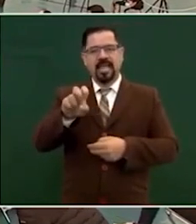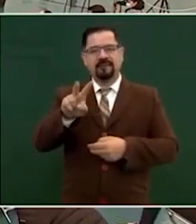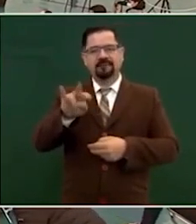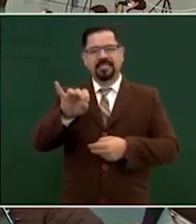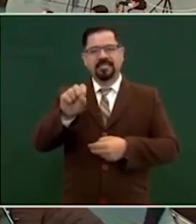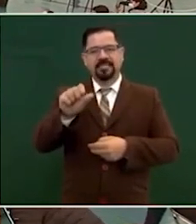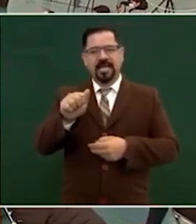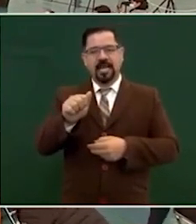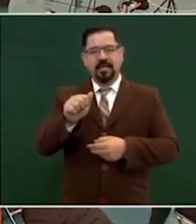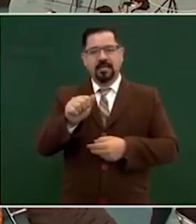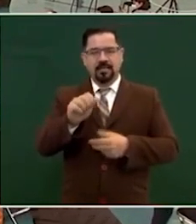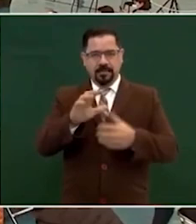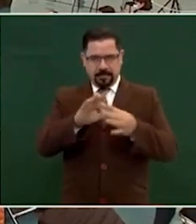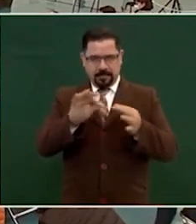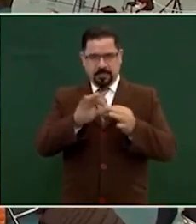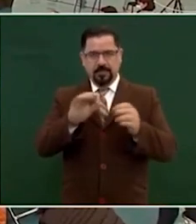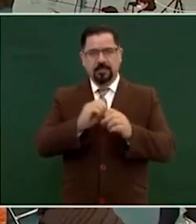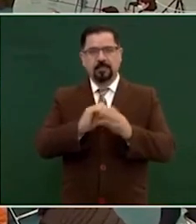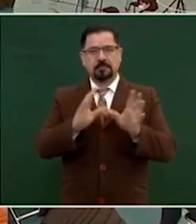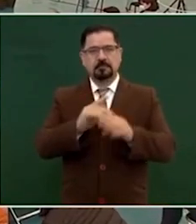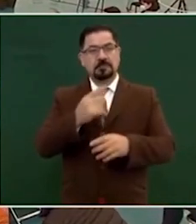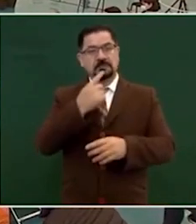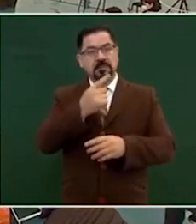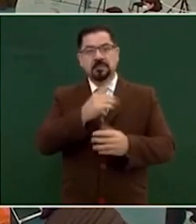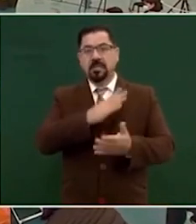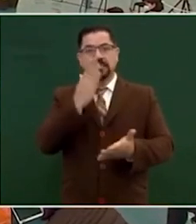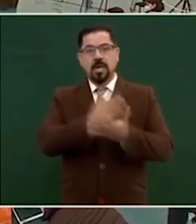se supone que ya Loret no está en Televisa